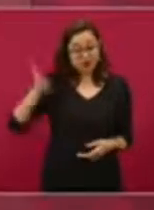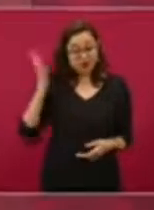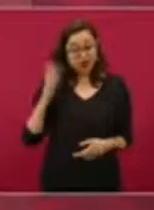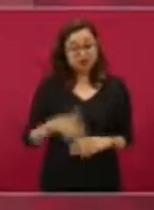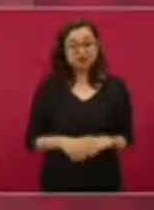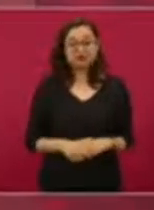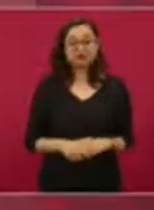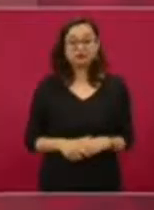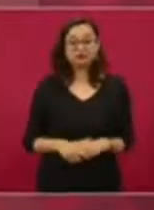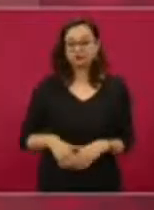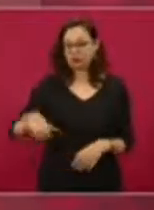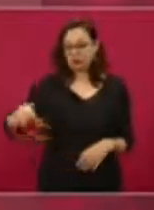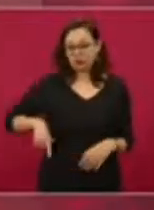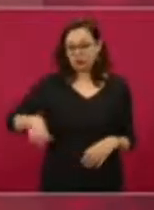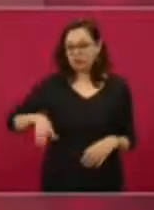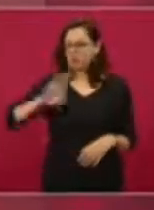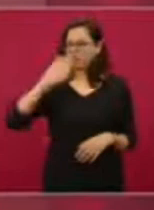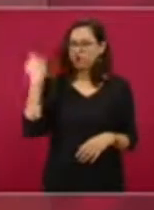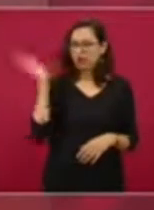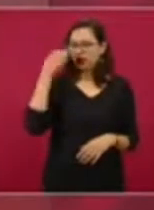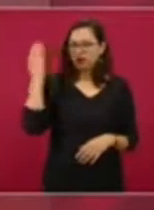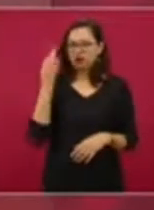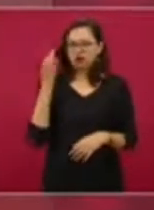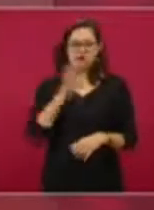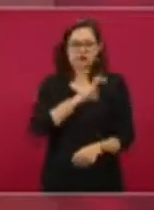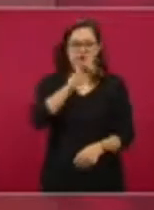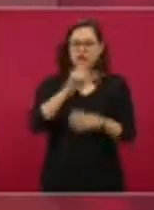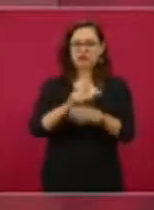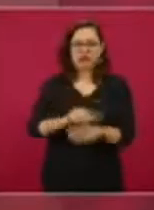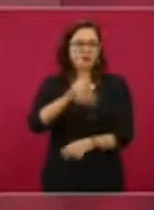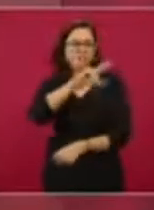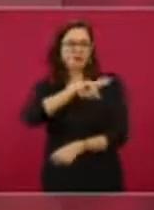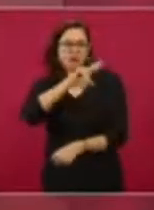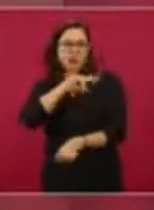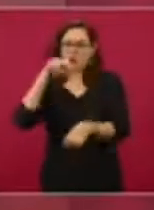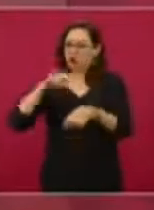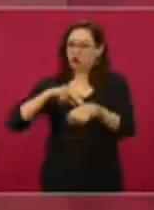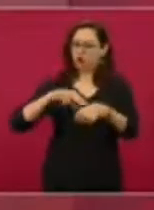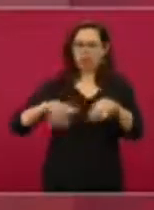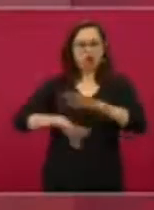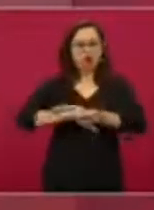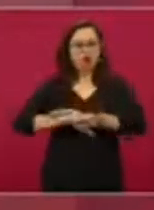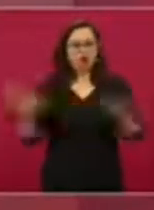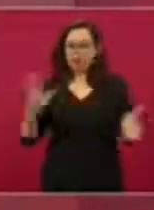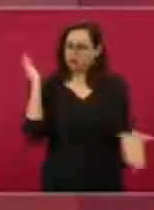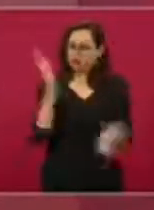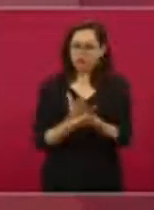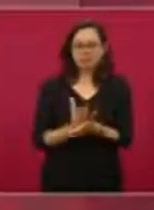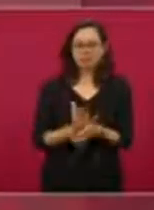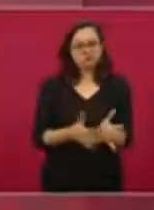nosotros ya quitamos eso aquí, en el gobierno, como parte de la austeridad,